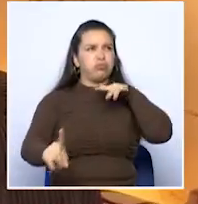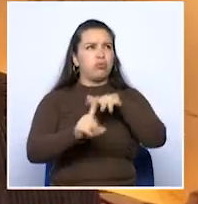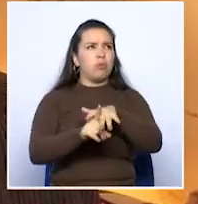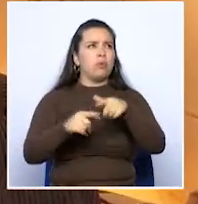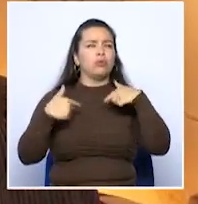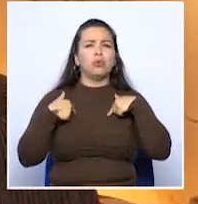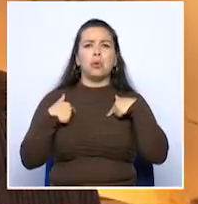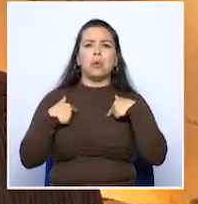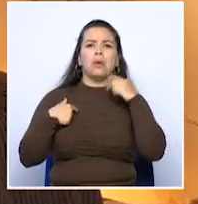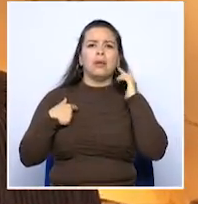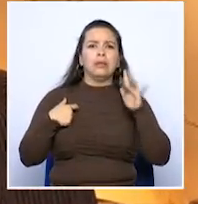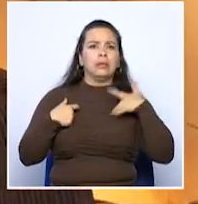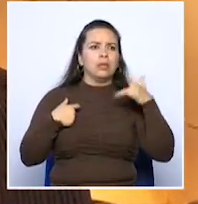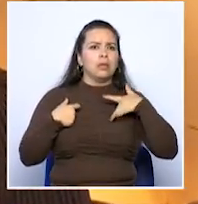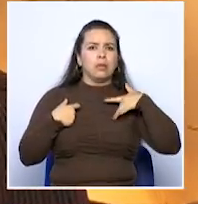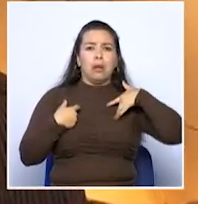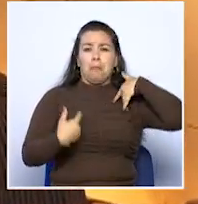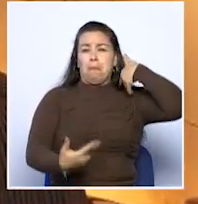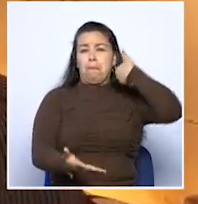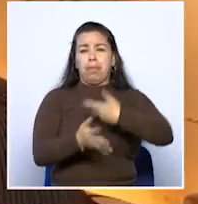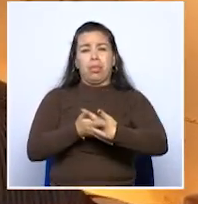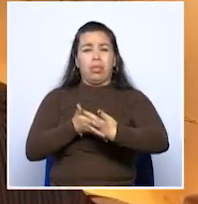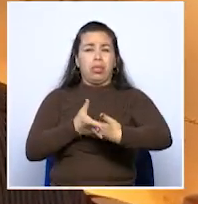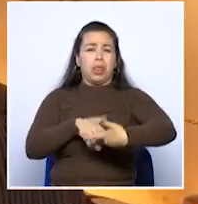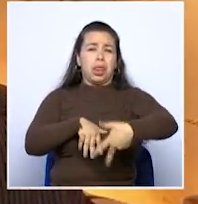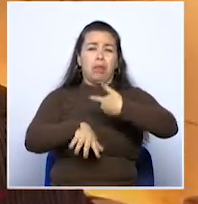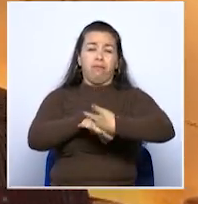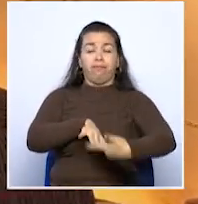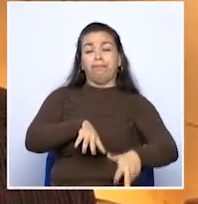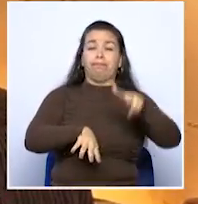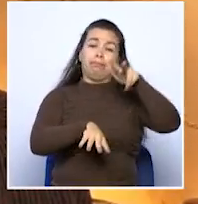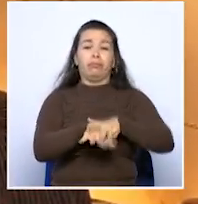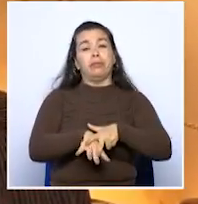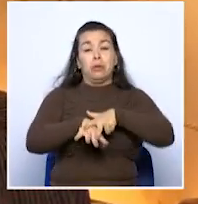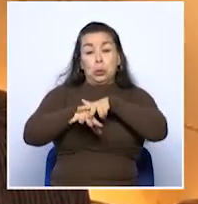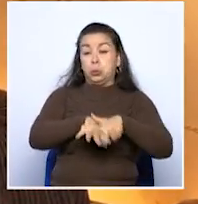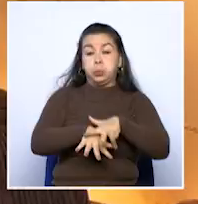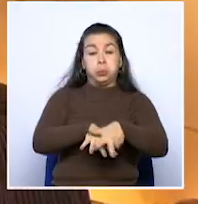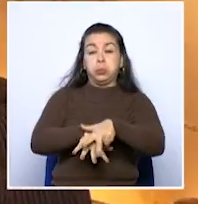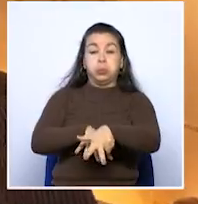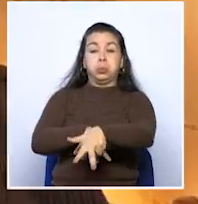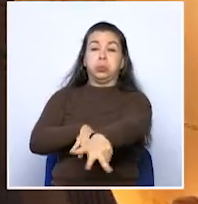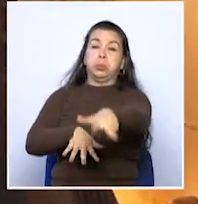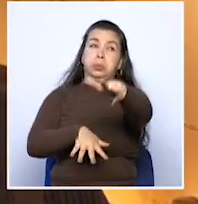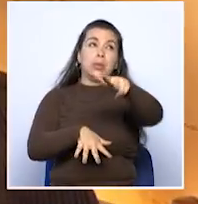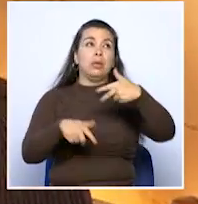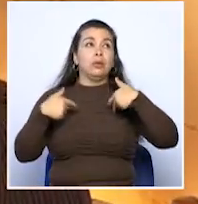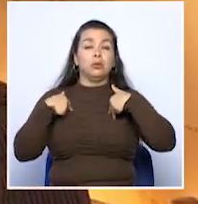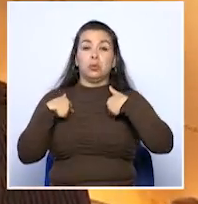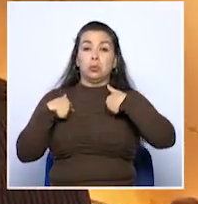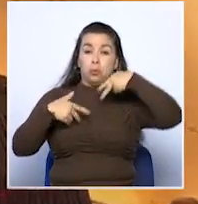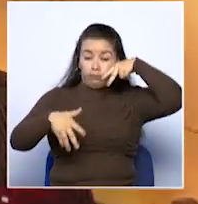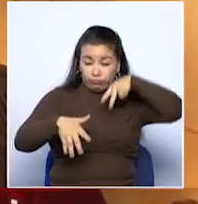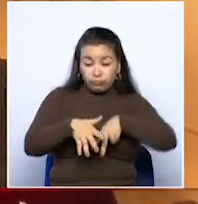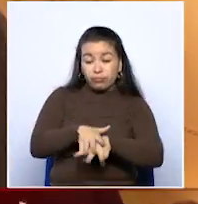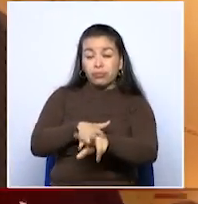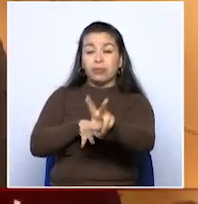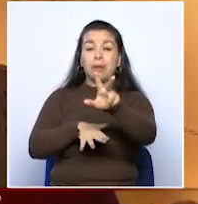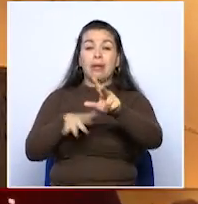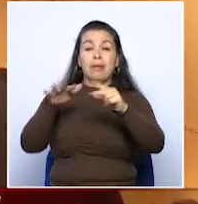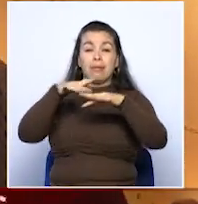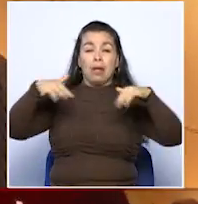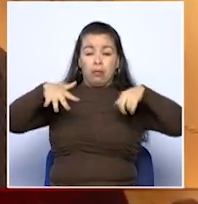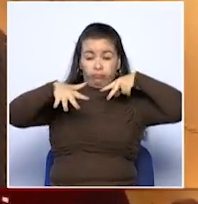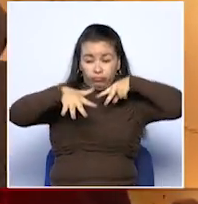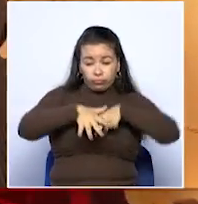sentí como que todo sentía el golpe y yo me licé. Yo quedé como por debajo de la tierra y como que